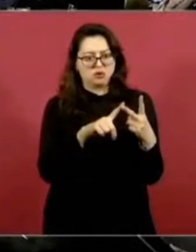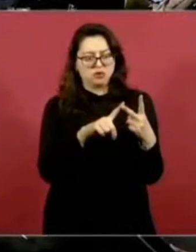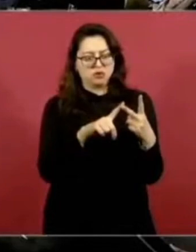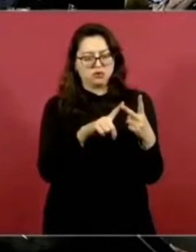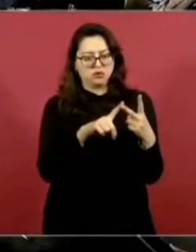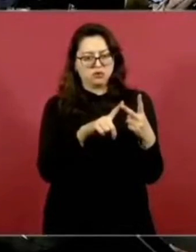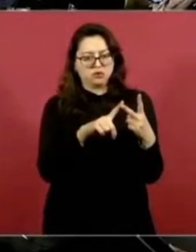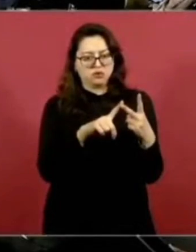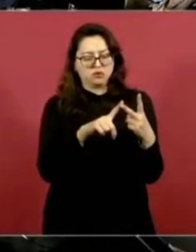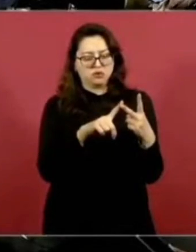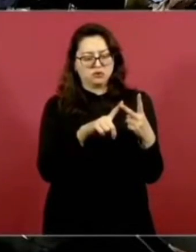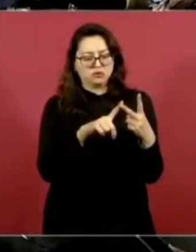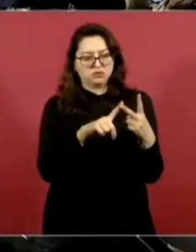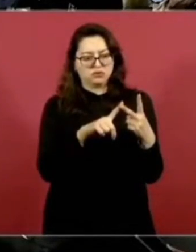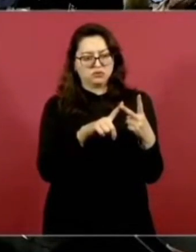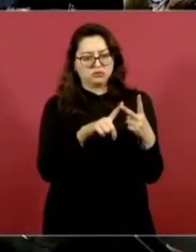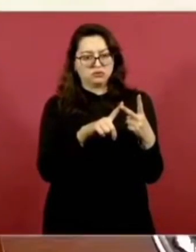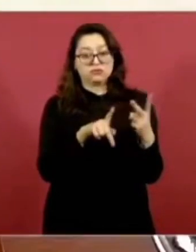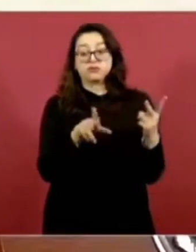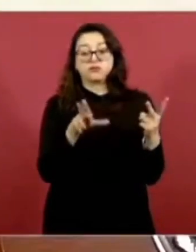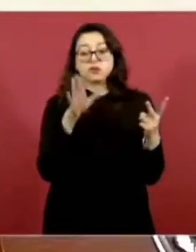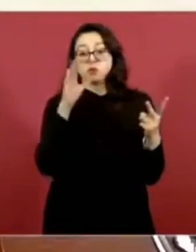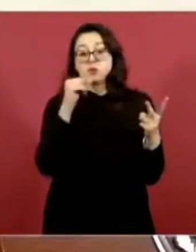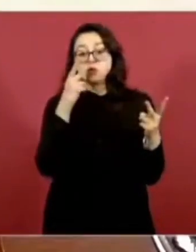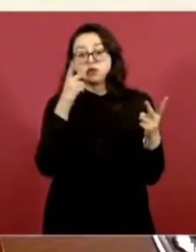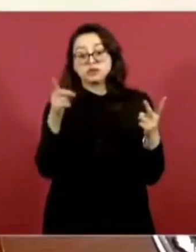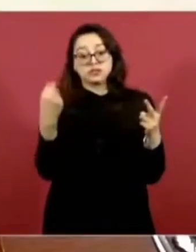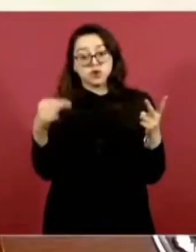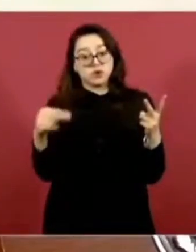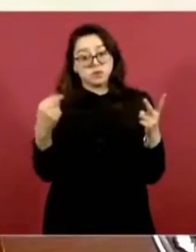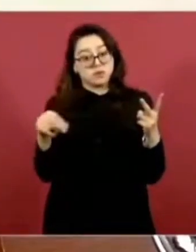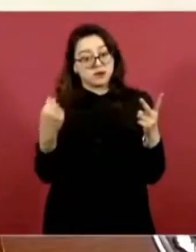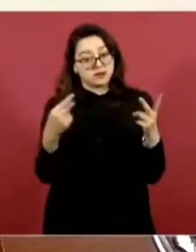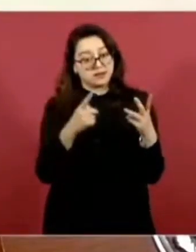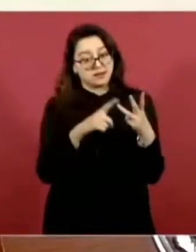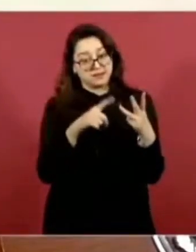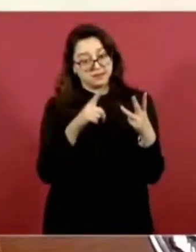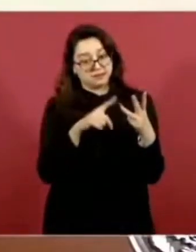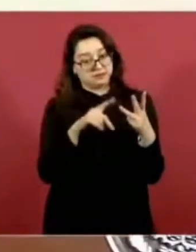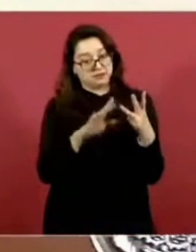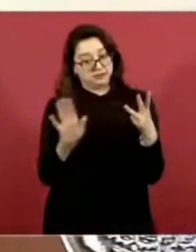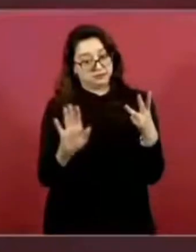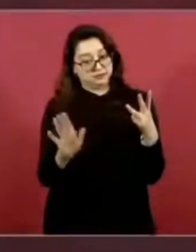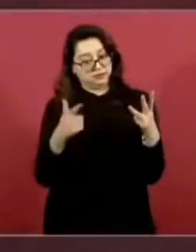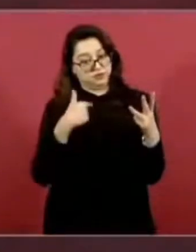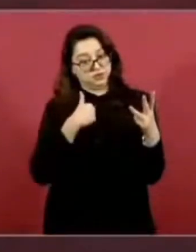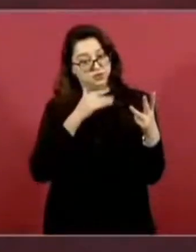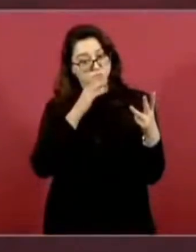No, yo no puedo mencionar. Este, yo no.